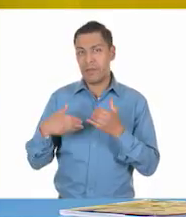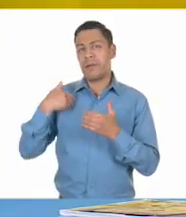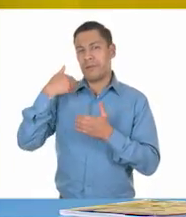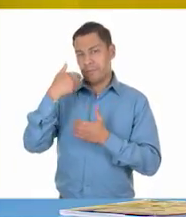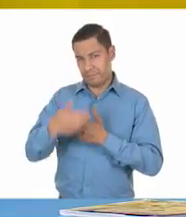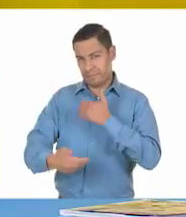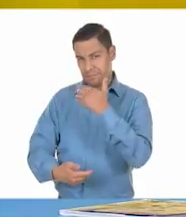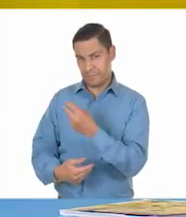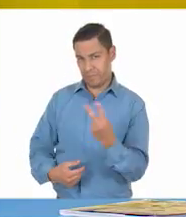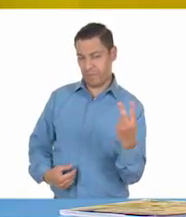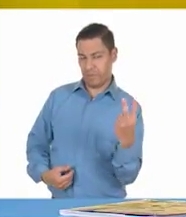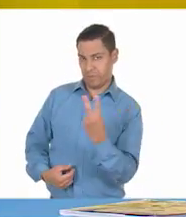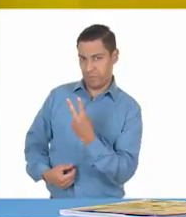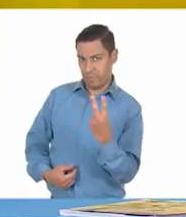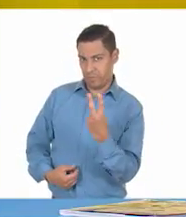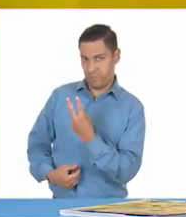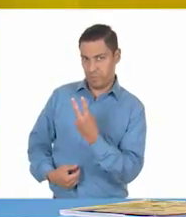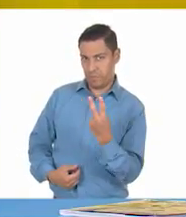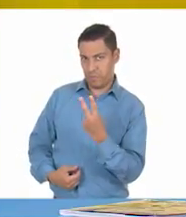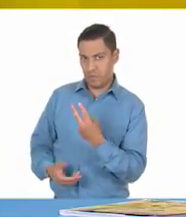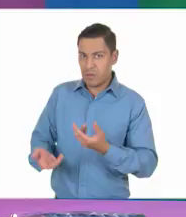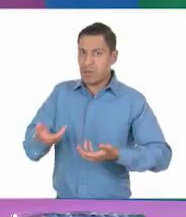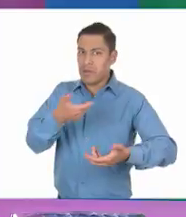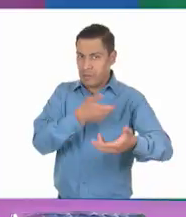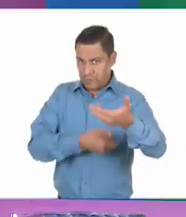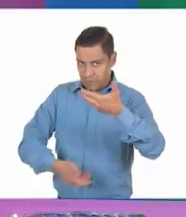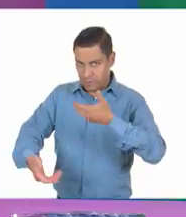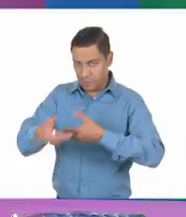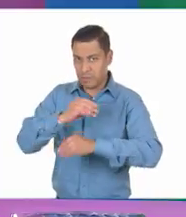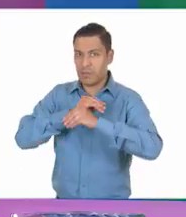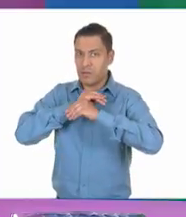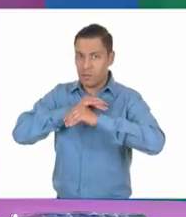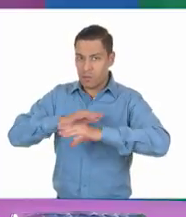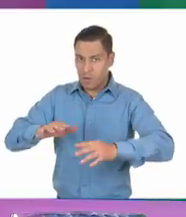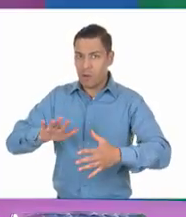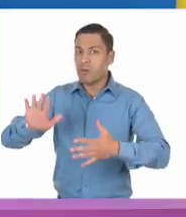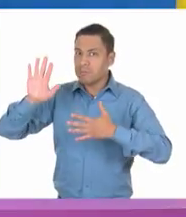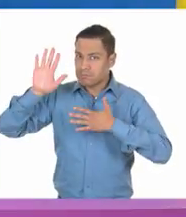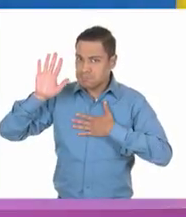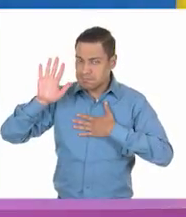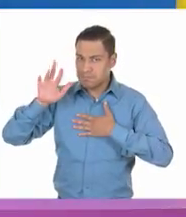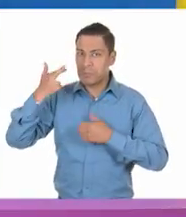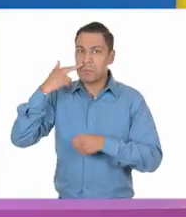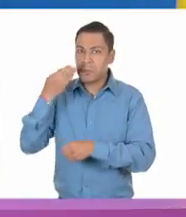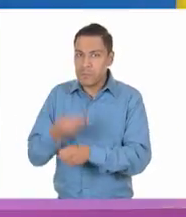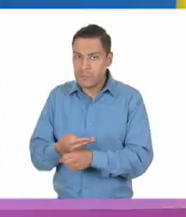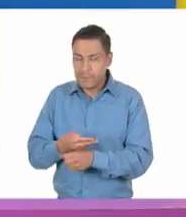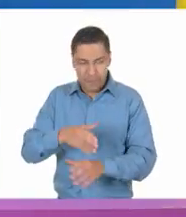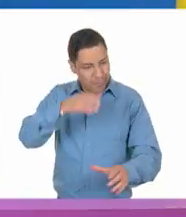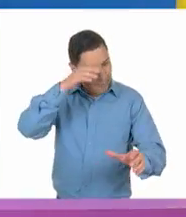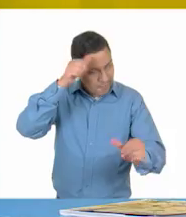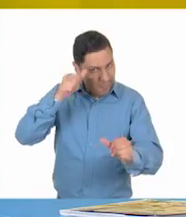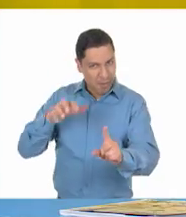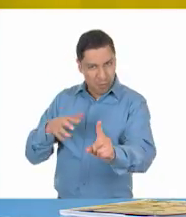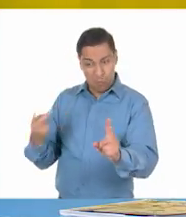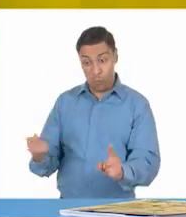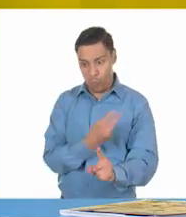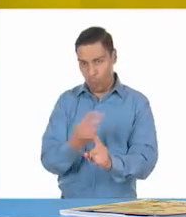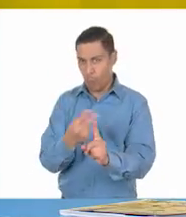las partes involucradas intercambian información y compromisos a fin de llegar a una meta común.